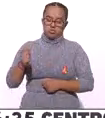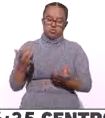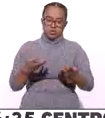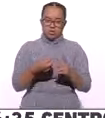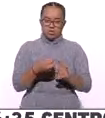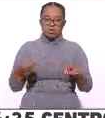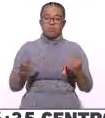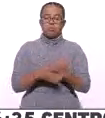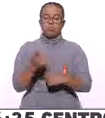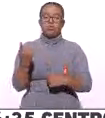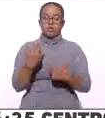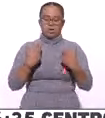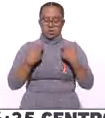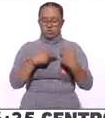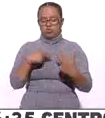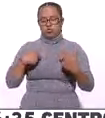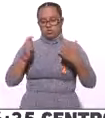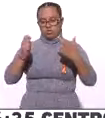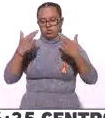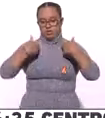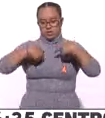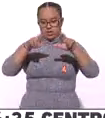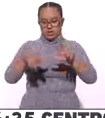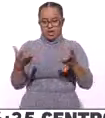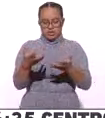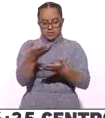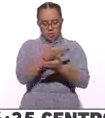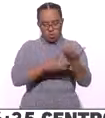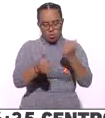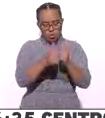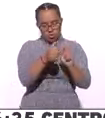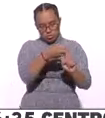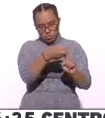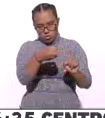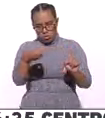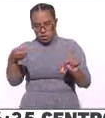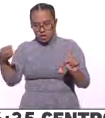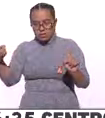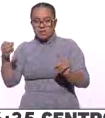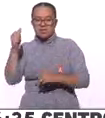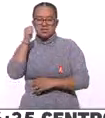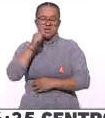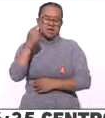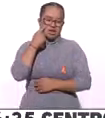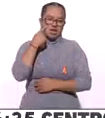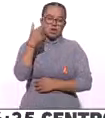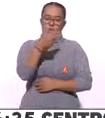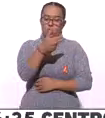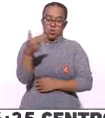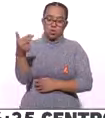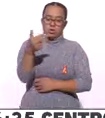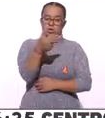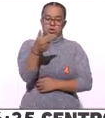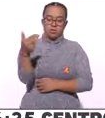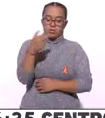porque además representamos al comercio organizado, parte de este comercio son las terrazas que usualmente están en los hoteles que